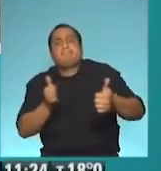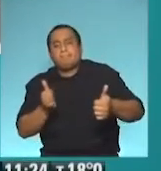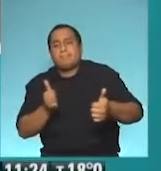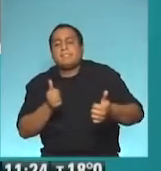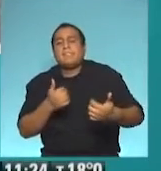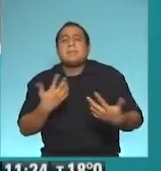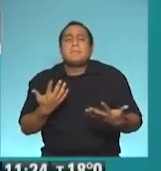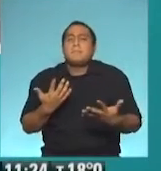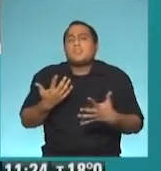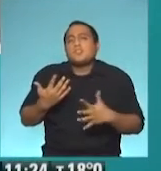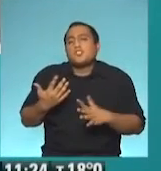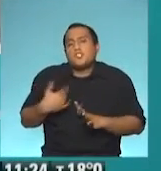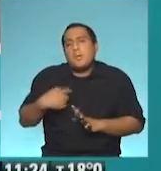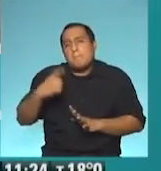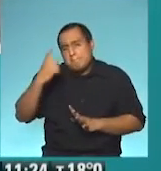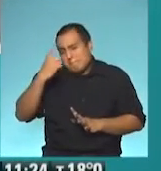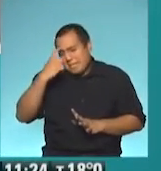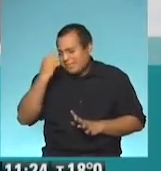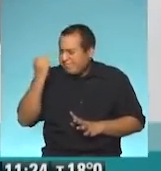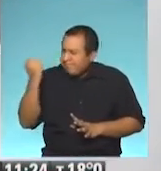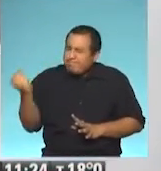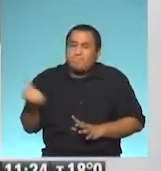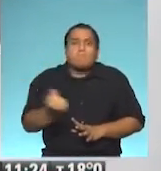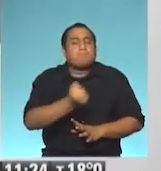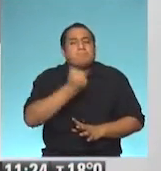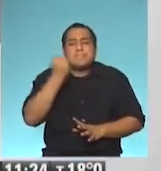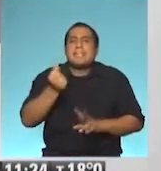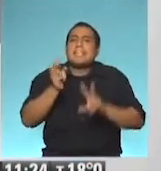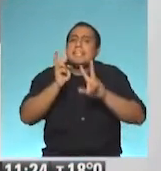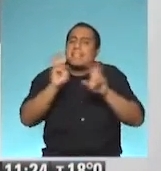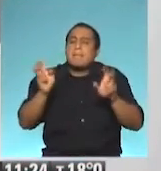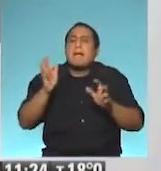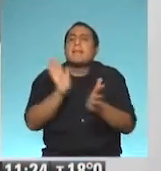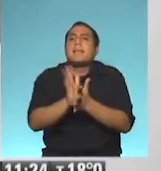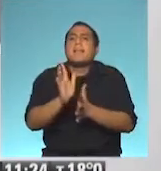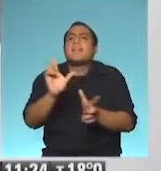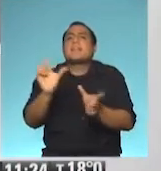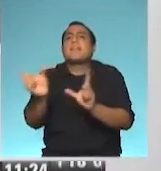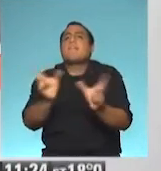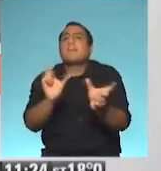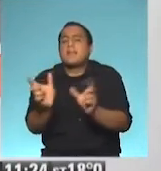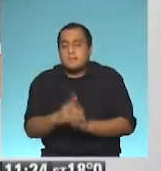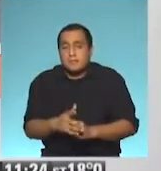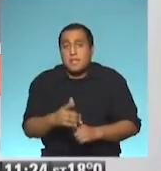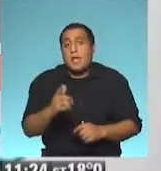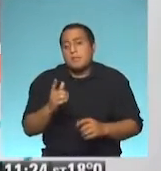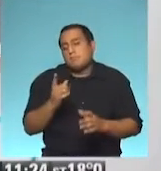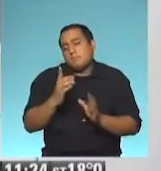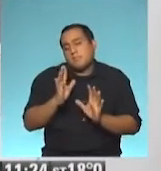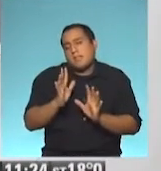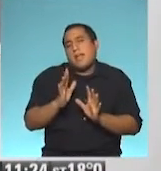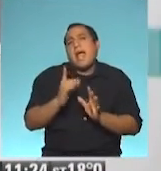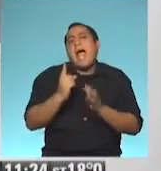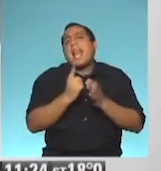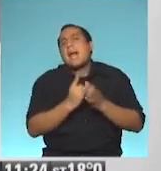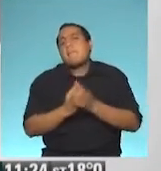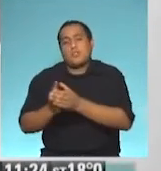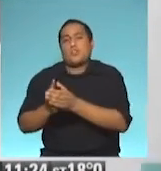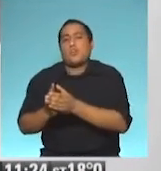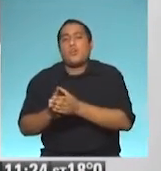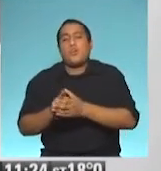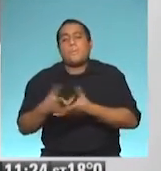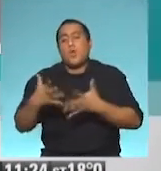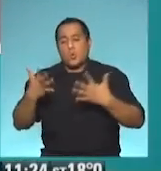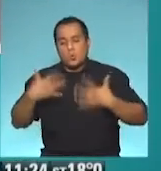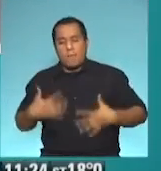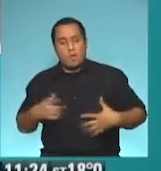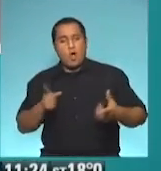Por eso me parece que hay que hacer mucho hincapié en el tema de diferenciar el aislamiento como distanciamiento físico